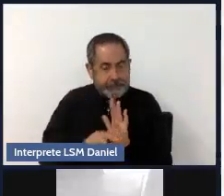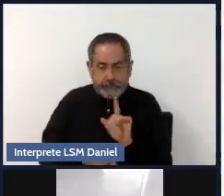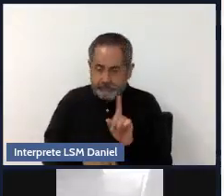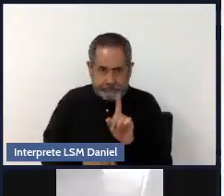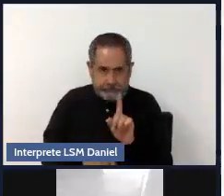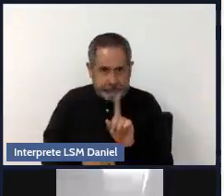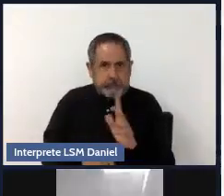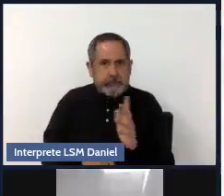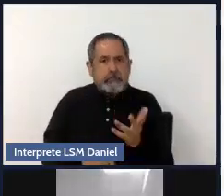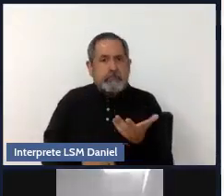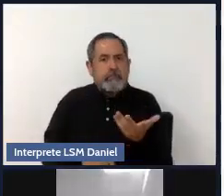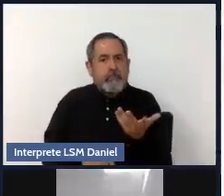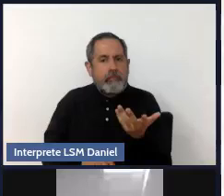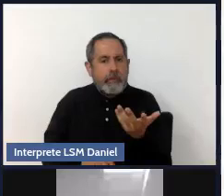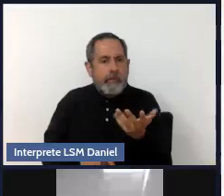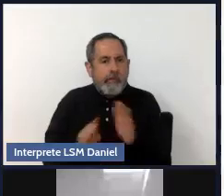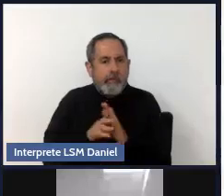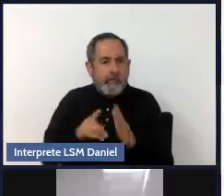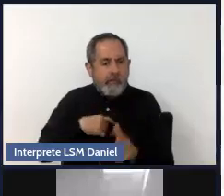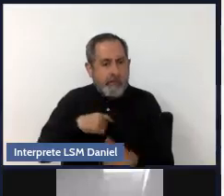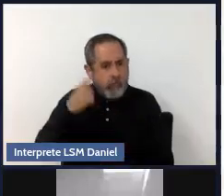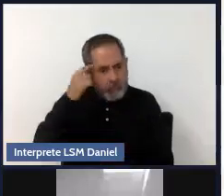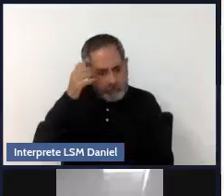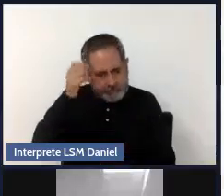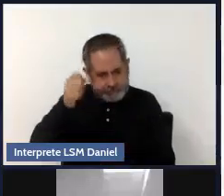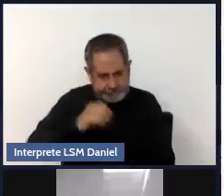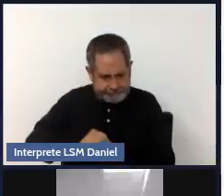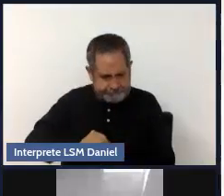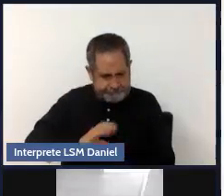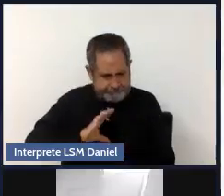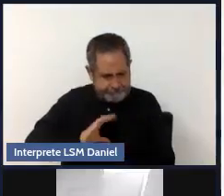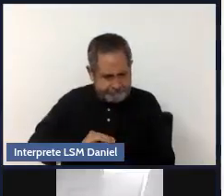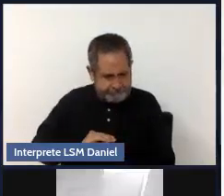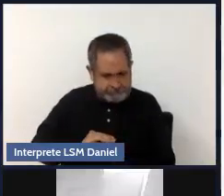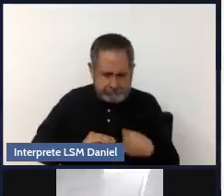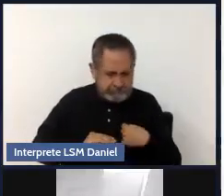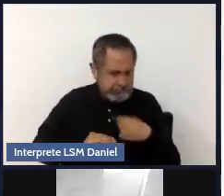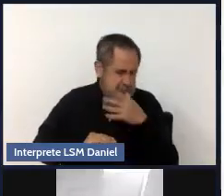el autoconcepto que tenga yo de mí. De ahí me...